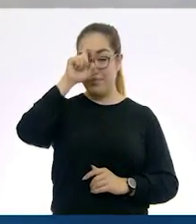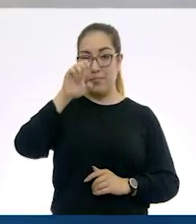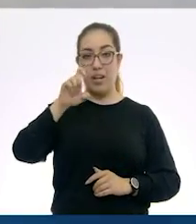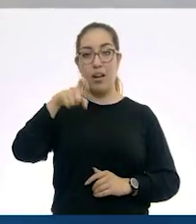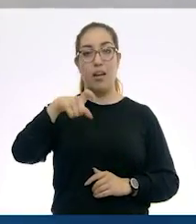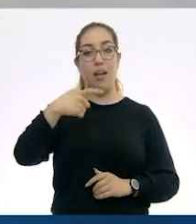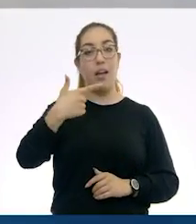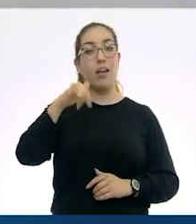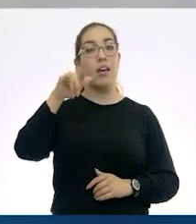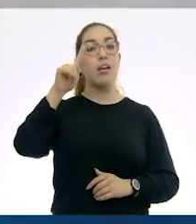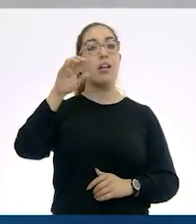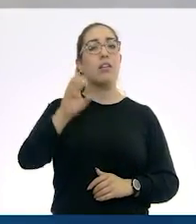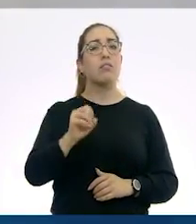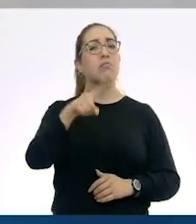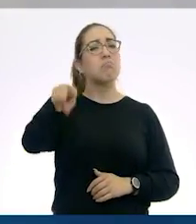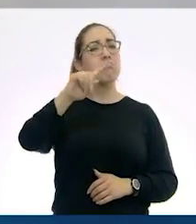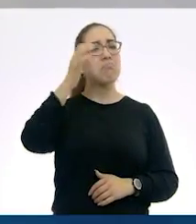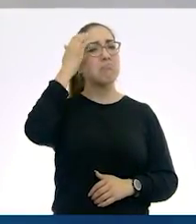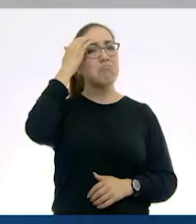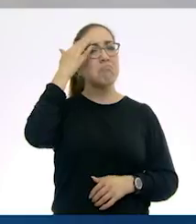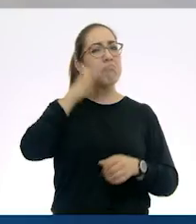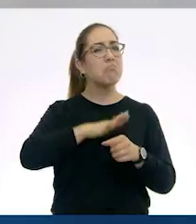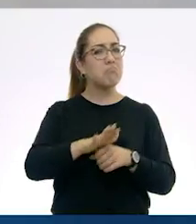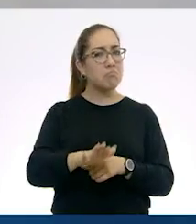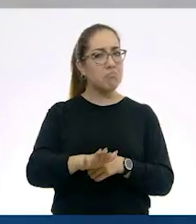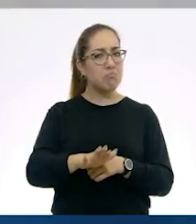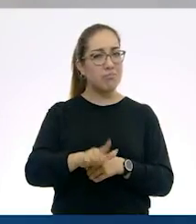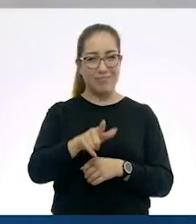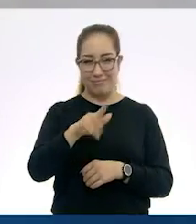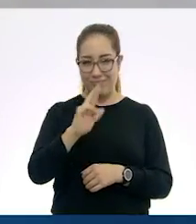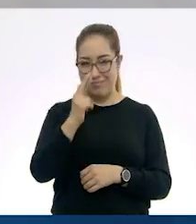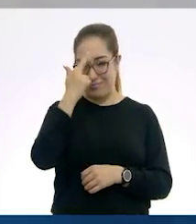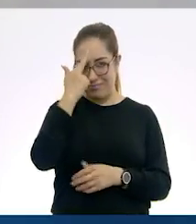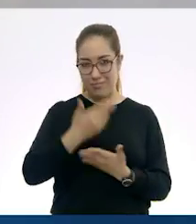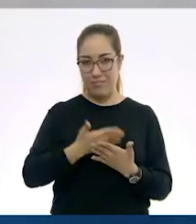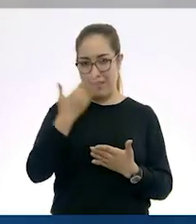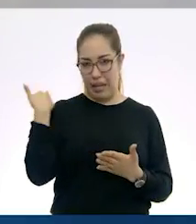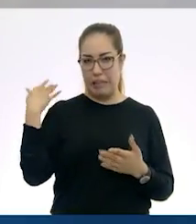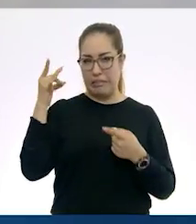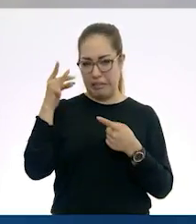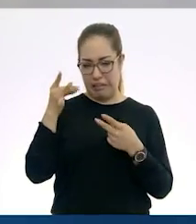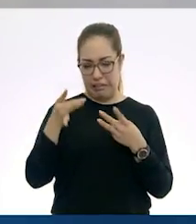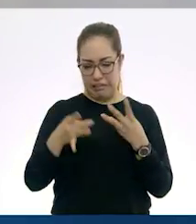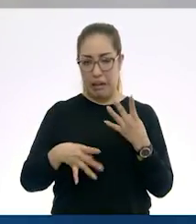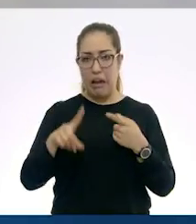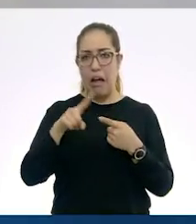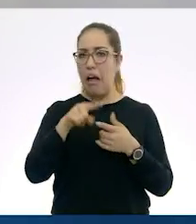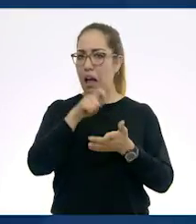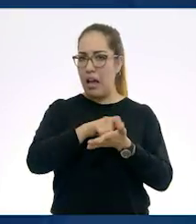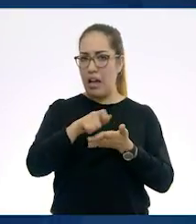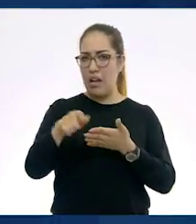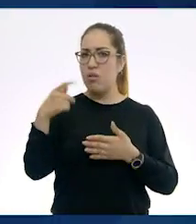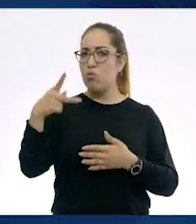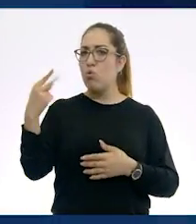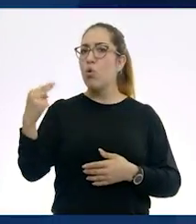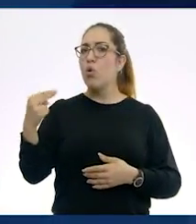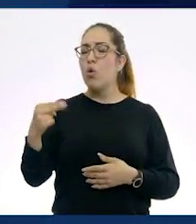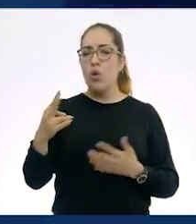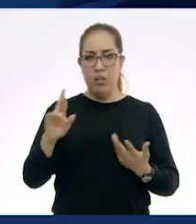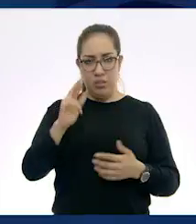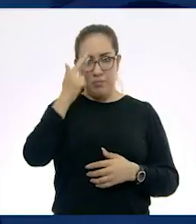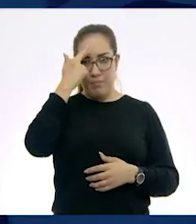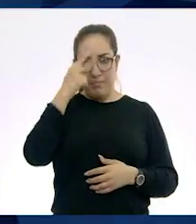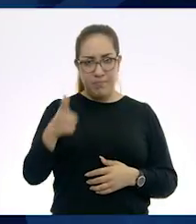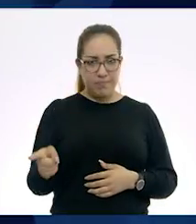encontraron de Egipto? Recuerden que ya habíamos visto cuál era su tipo de escritura. ¿La recuerdan? Habíamos visto que